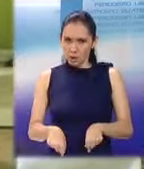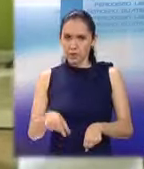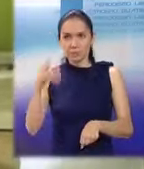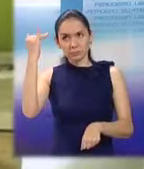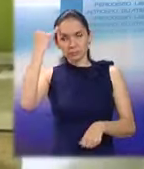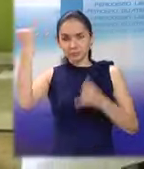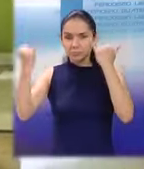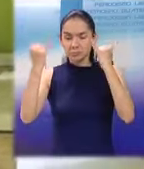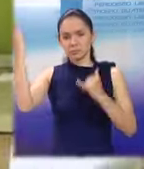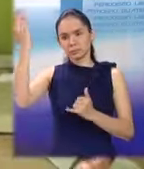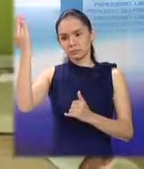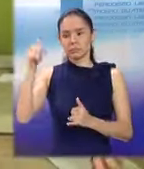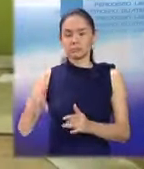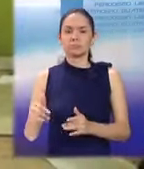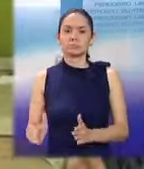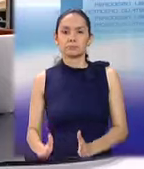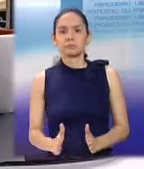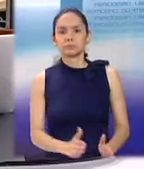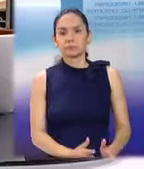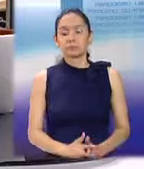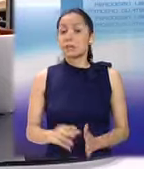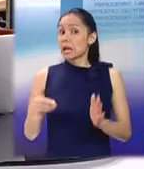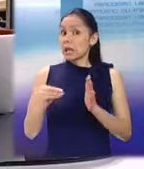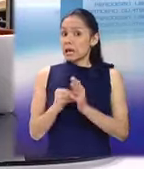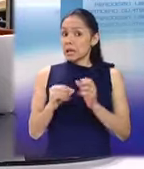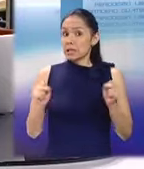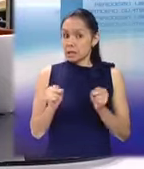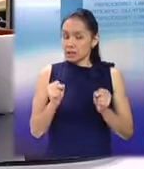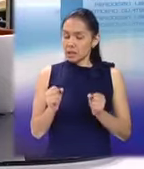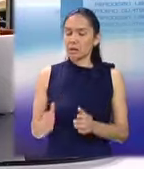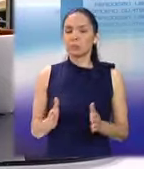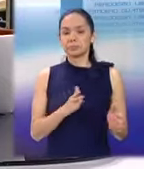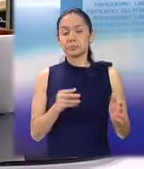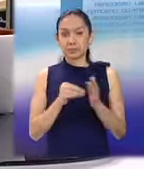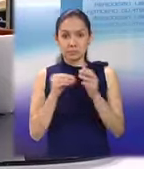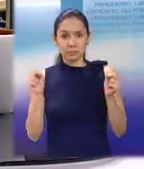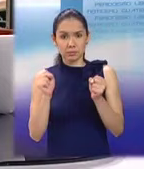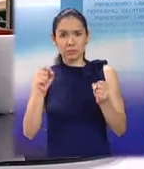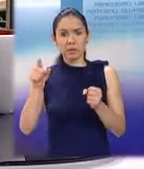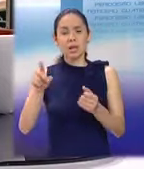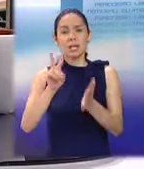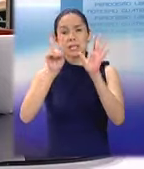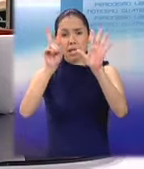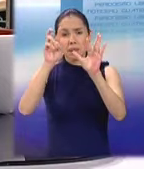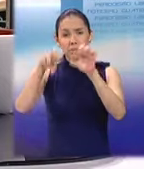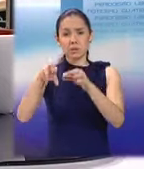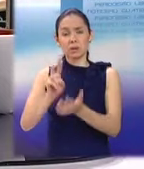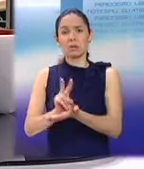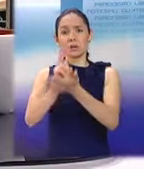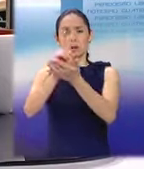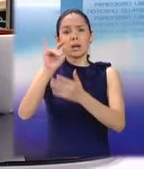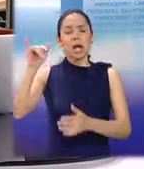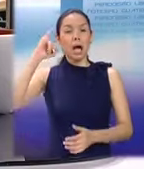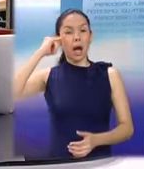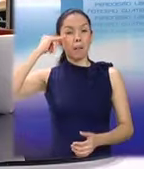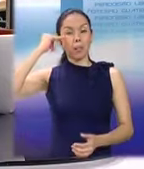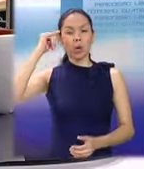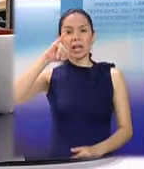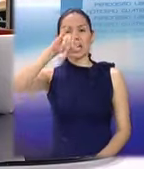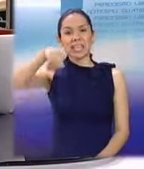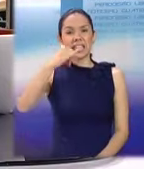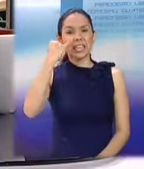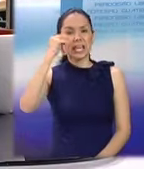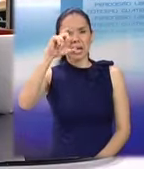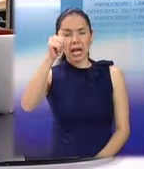Guatemala en paz, Whitmer Barrera. Y en Quetzaltenango, grupo de siete voluntarios de la cooperación japonesa JICA capacitaron y